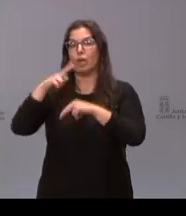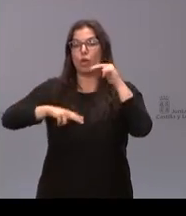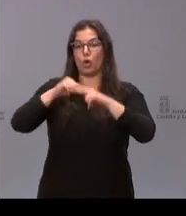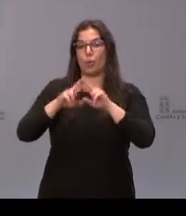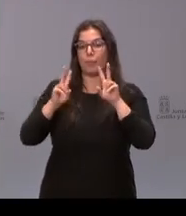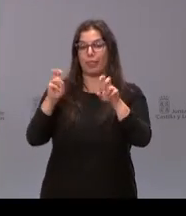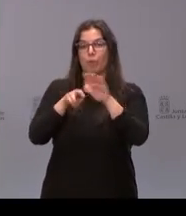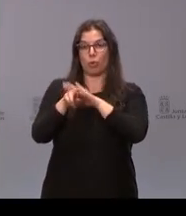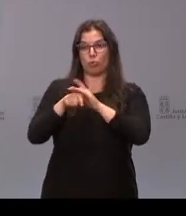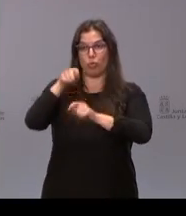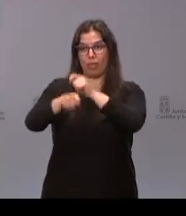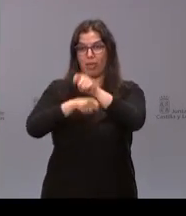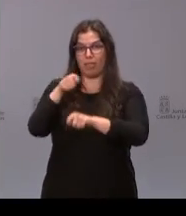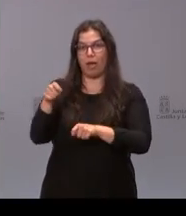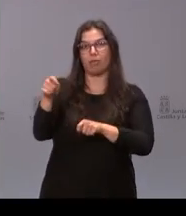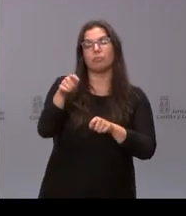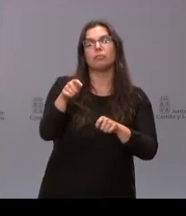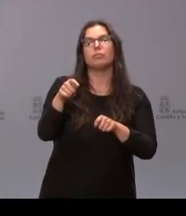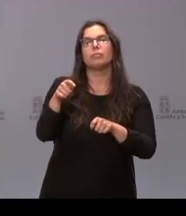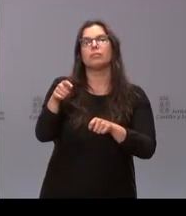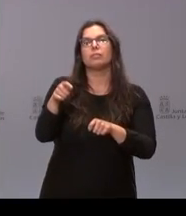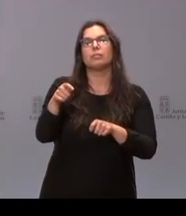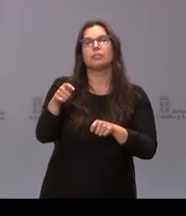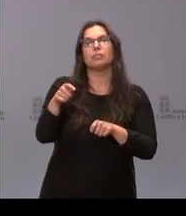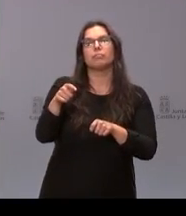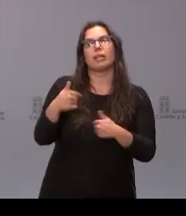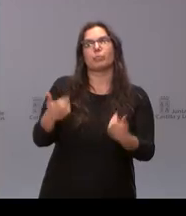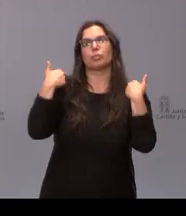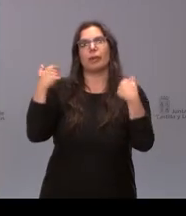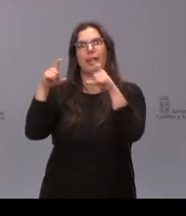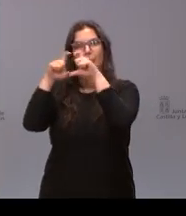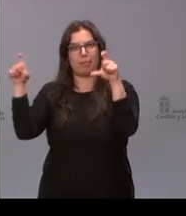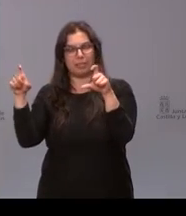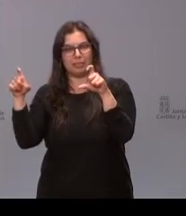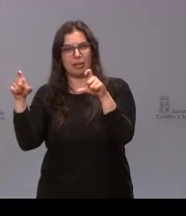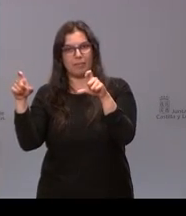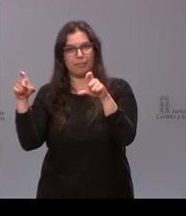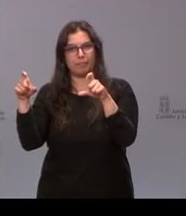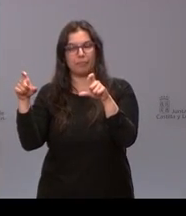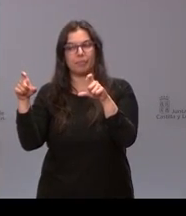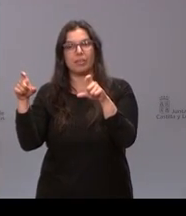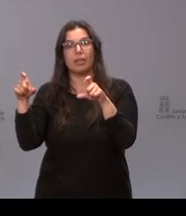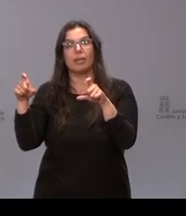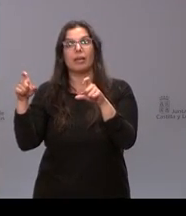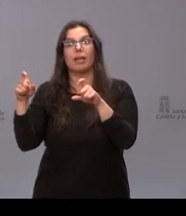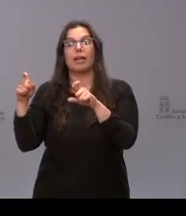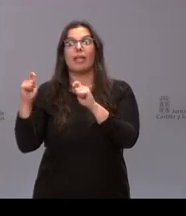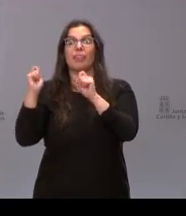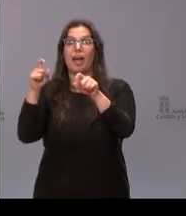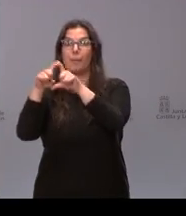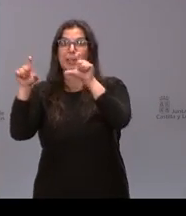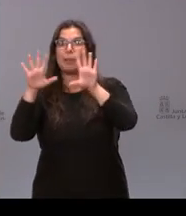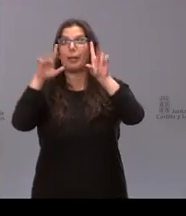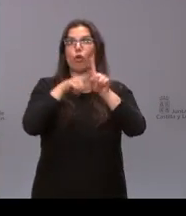equipamiento pasa a ser proporcionado por la concesionaria no confundir con utilizado además la sociedad